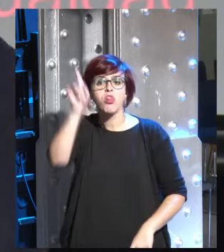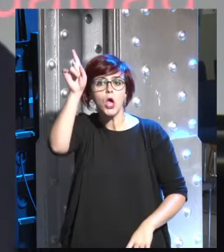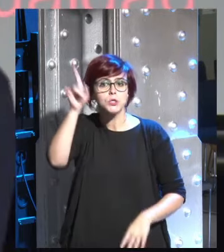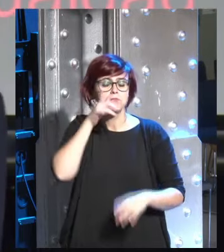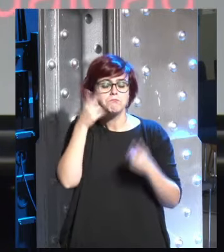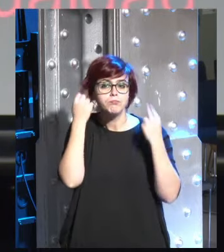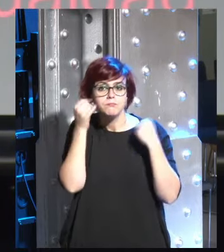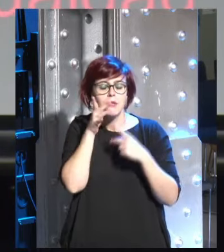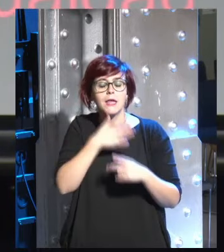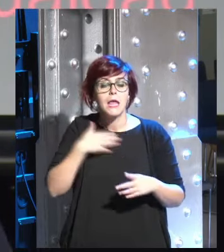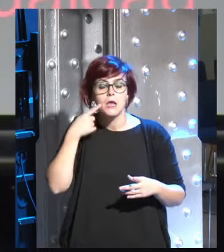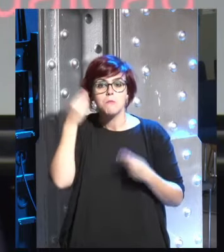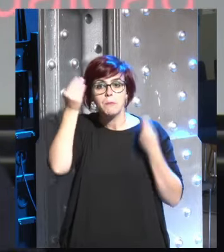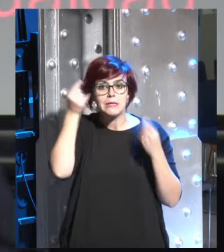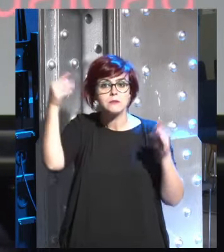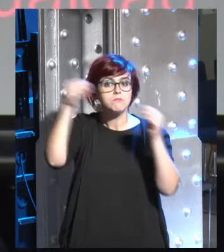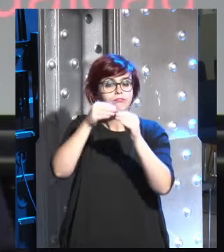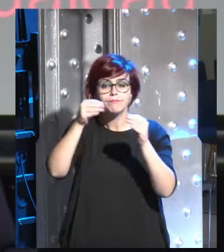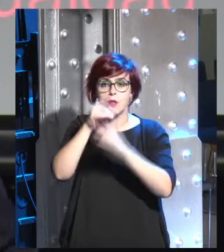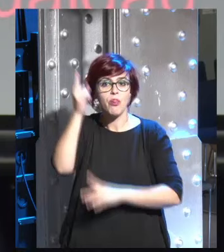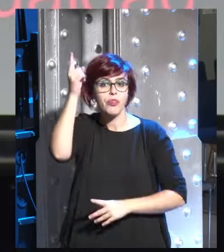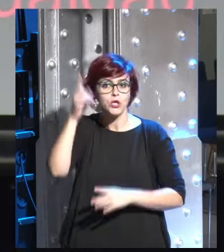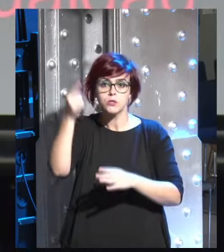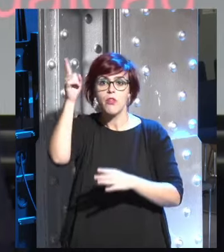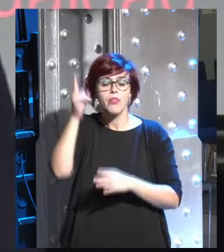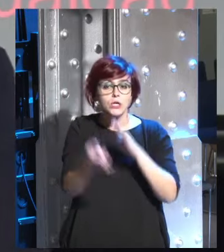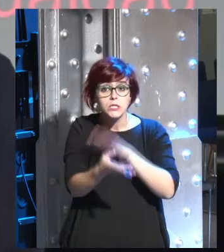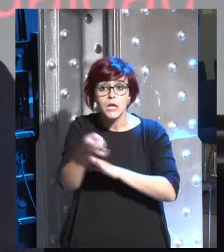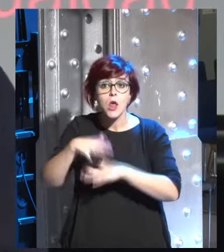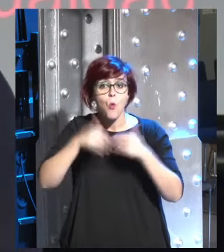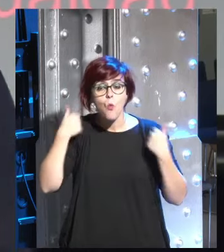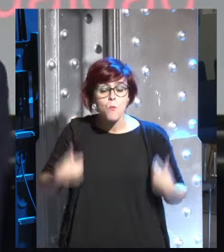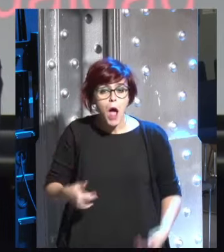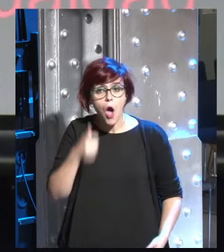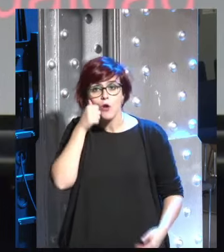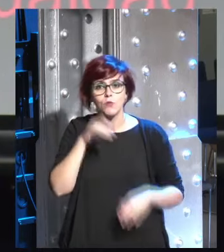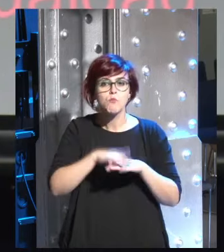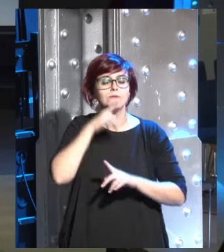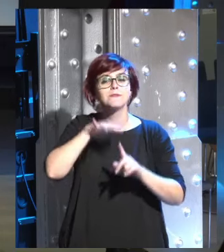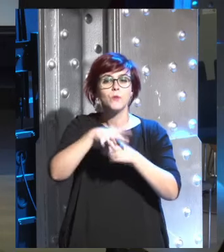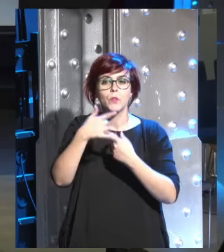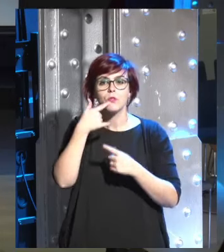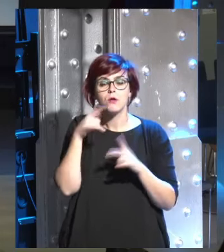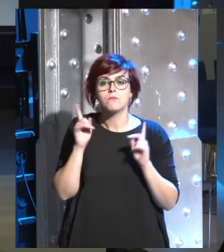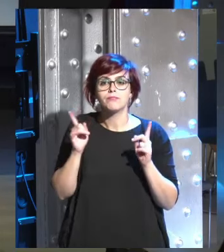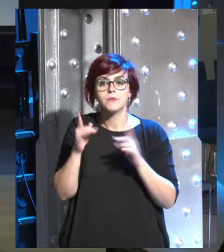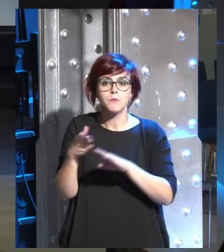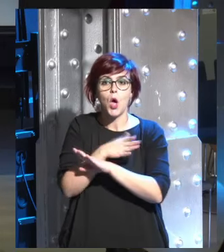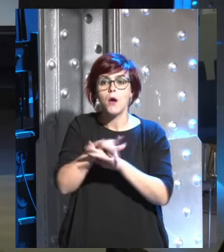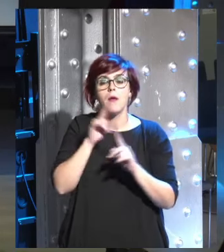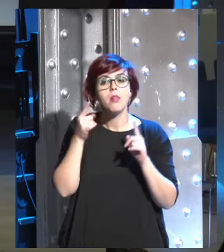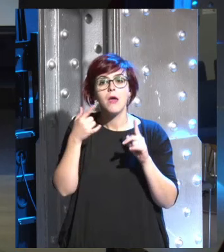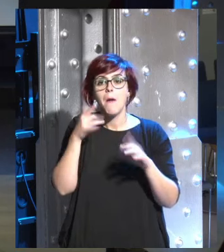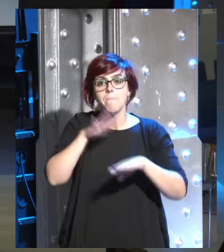hemos venido pensando siempre cuando Dios creó a los seres humanos había una condición previa para la vida que era